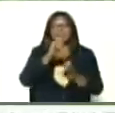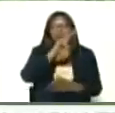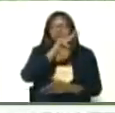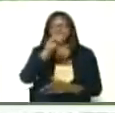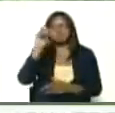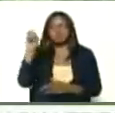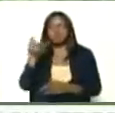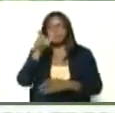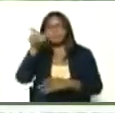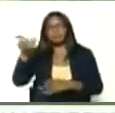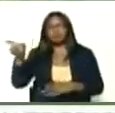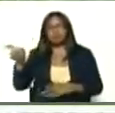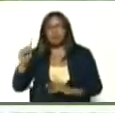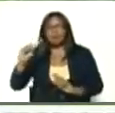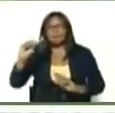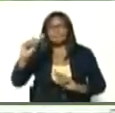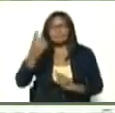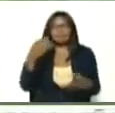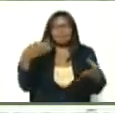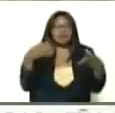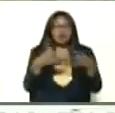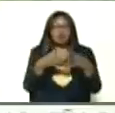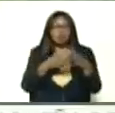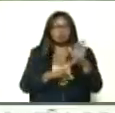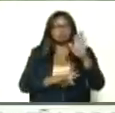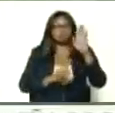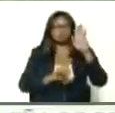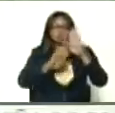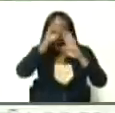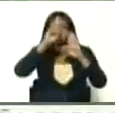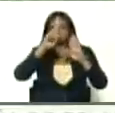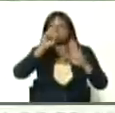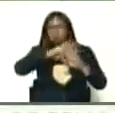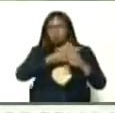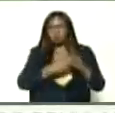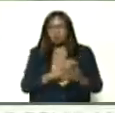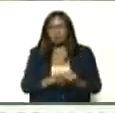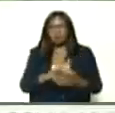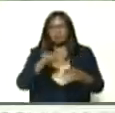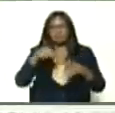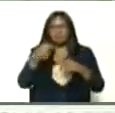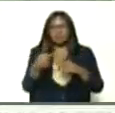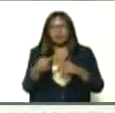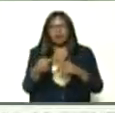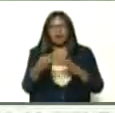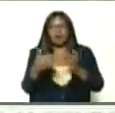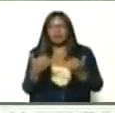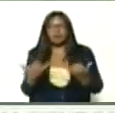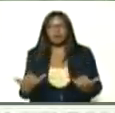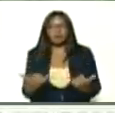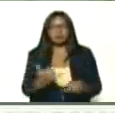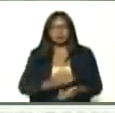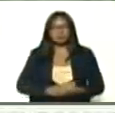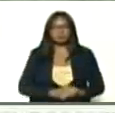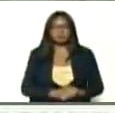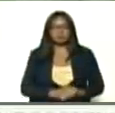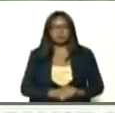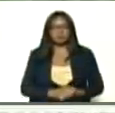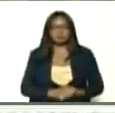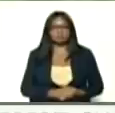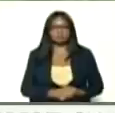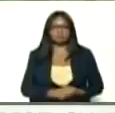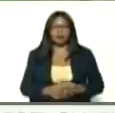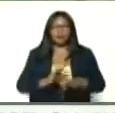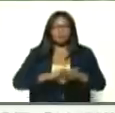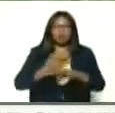la primera ola, la primera ola que después se extendió hasta nuestros días, bueno,